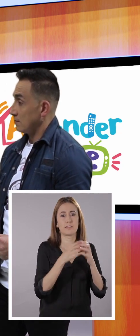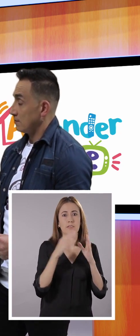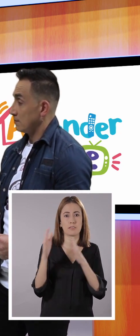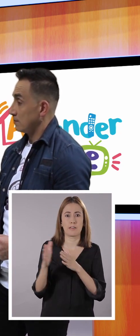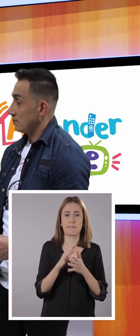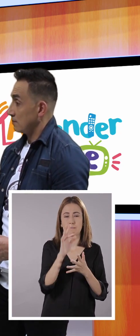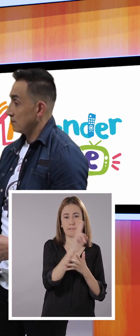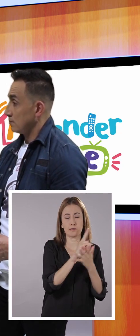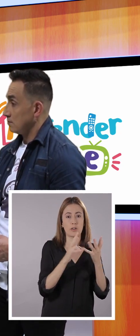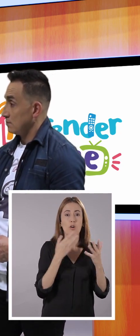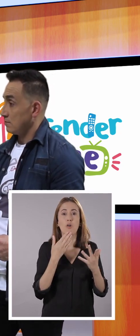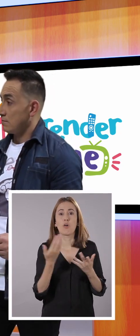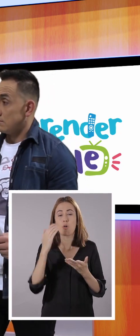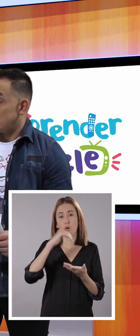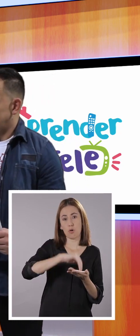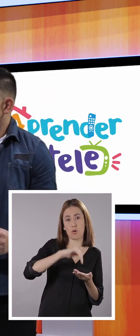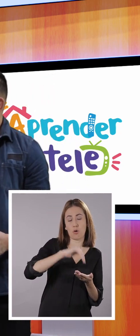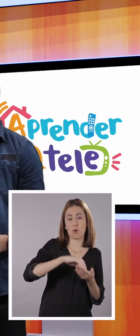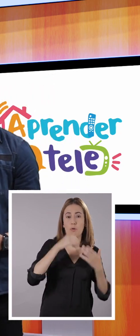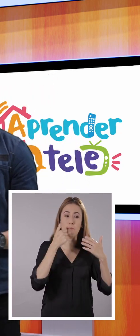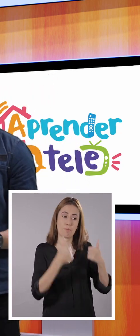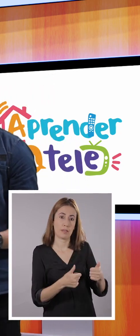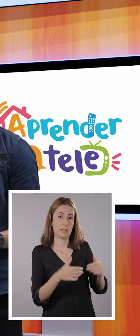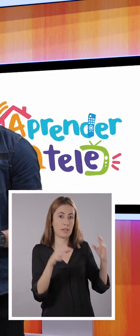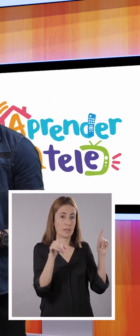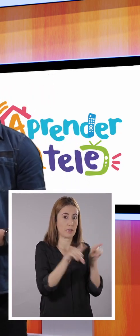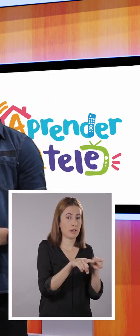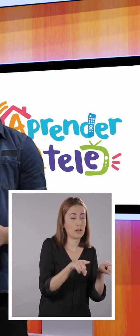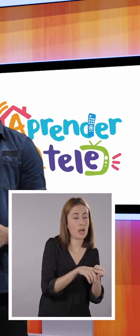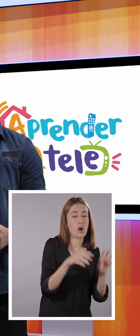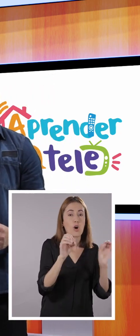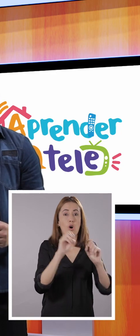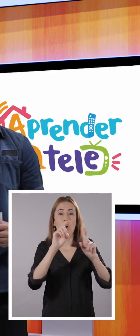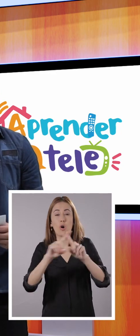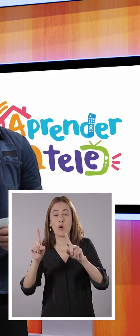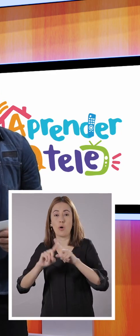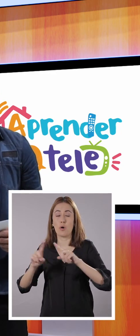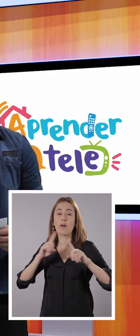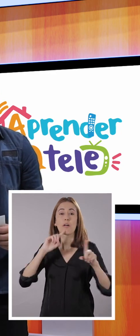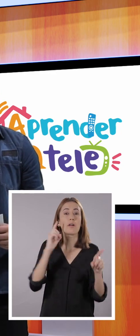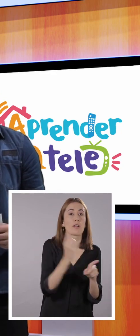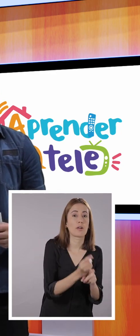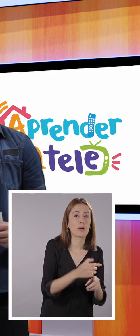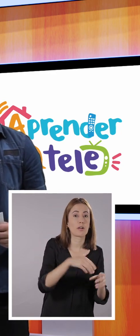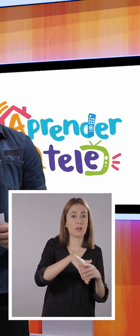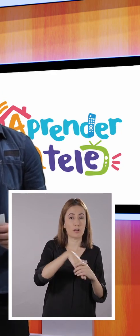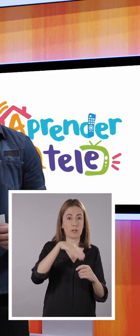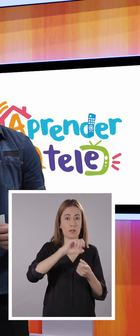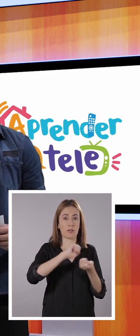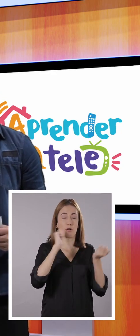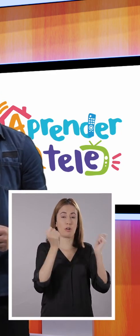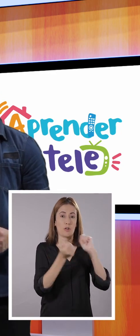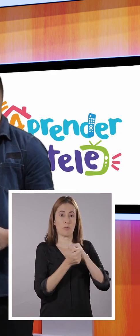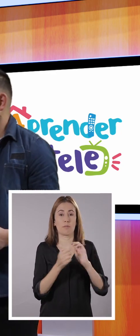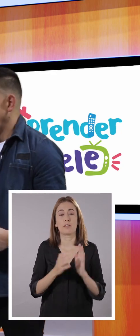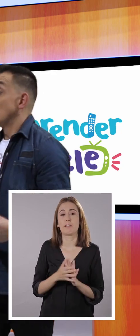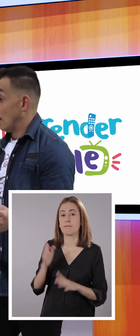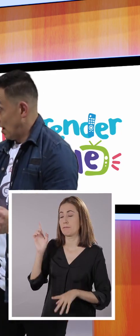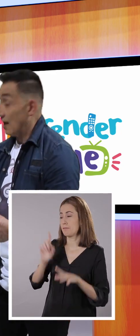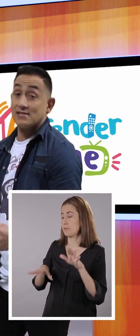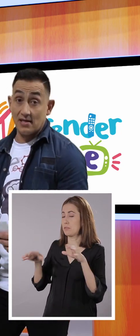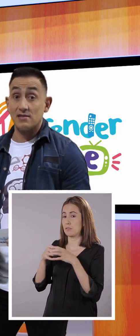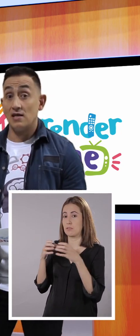la hora de contrastar un texto. Vamos a saber si está escrito de manera distinta o si de verdad dice algo opuesto.